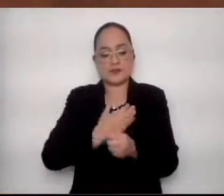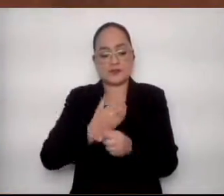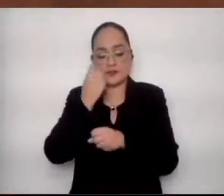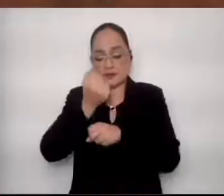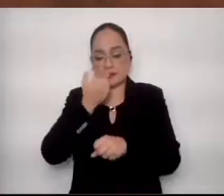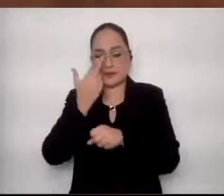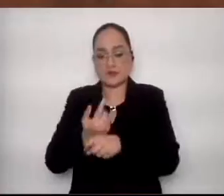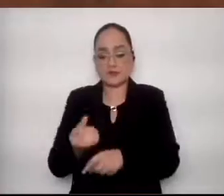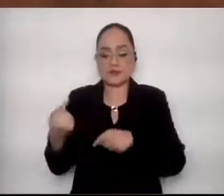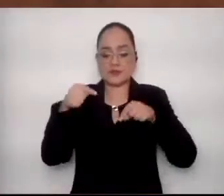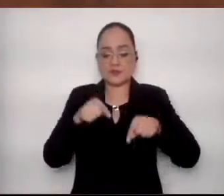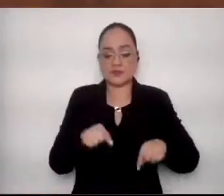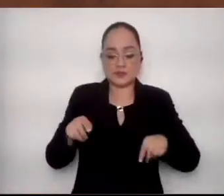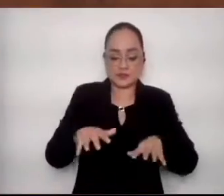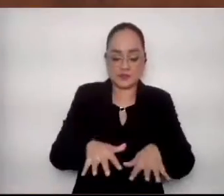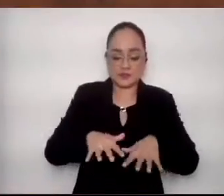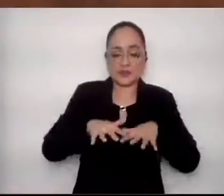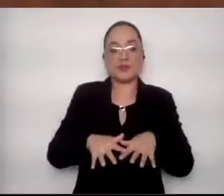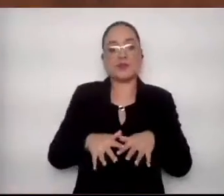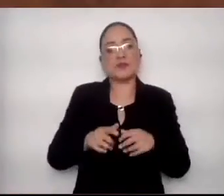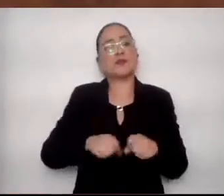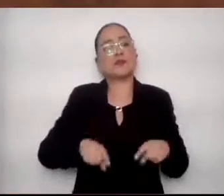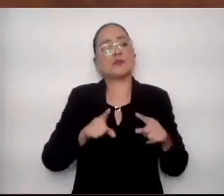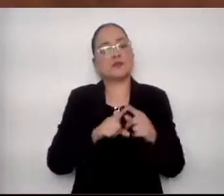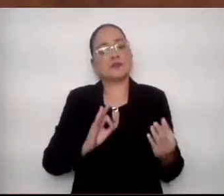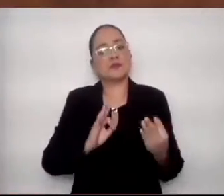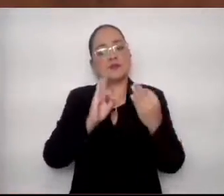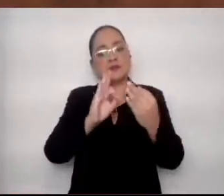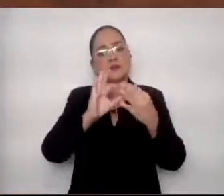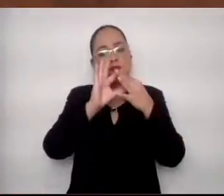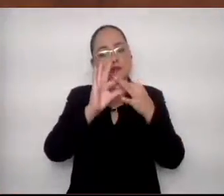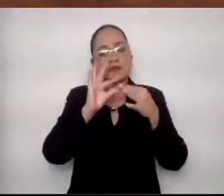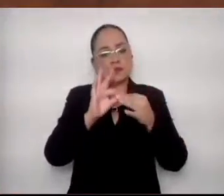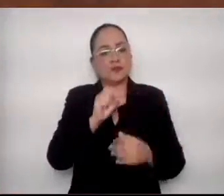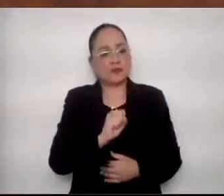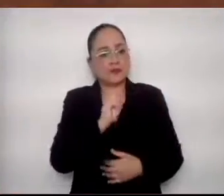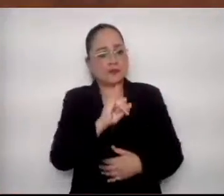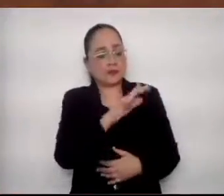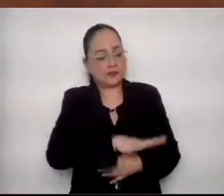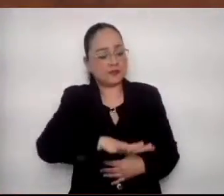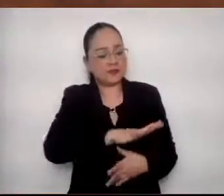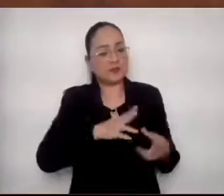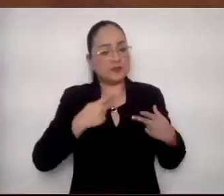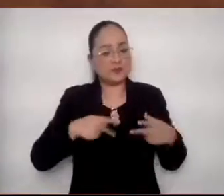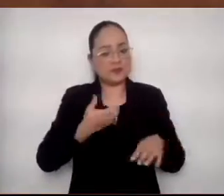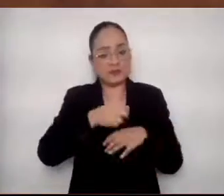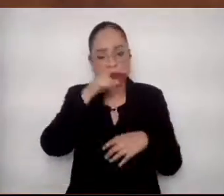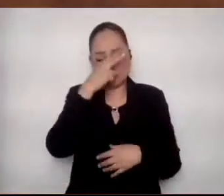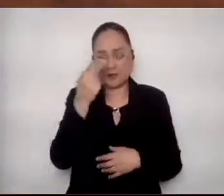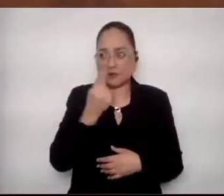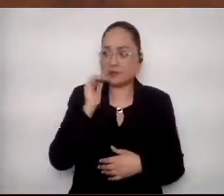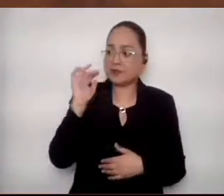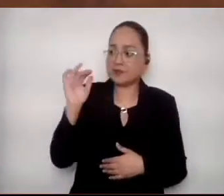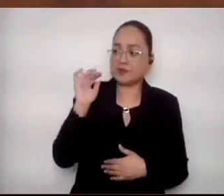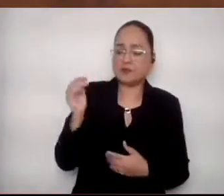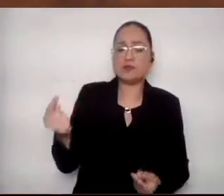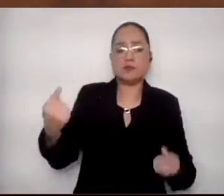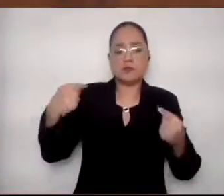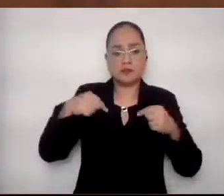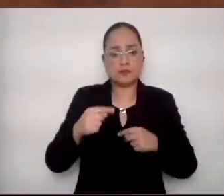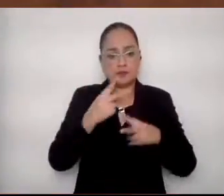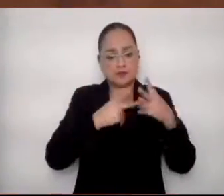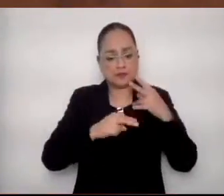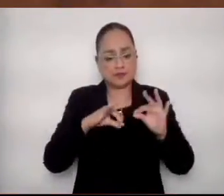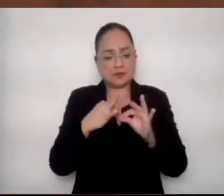también la rendición de cuentas que exige la soberanía del Estado de México. Por supuesto, a quienes nos siguen a través de